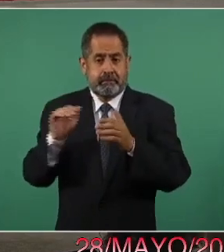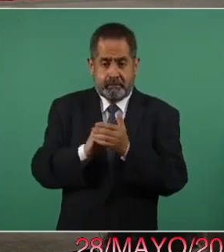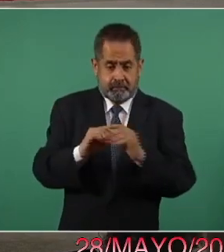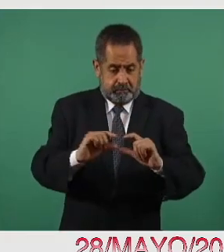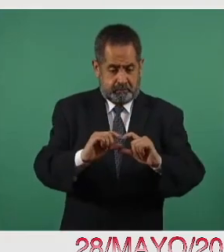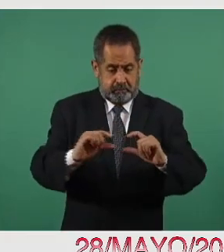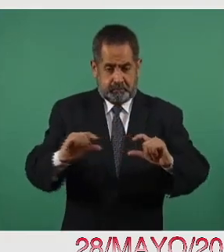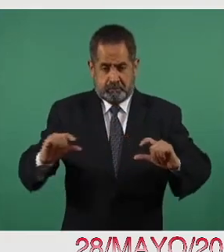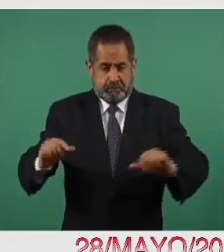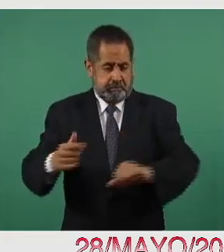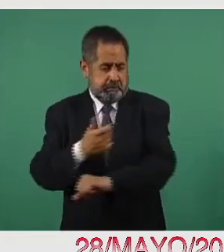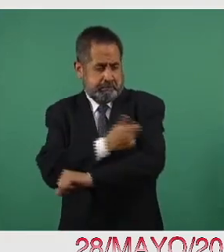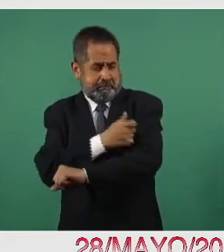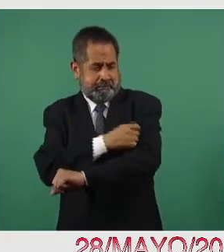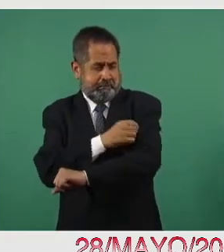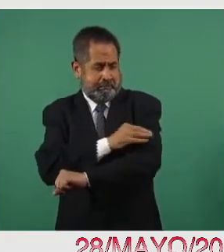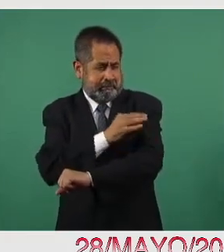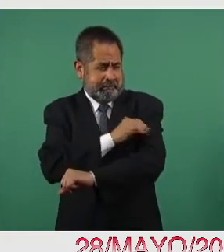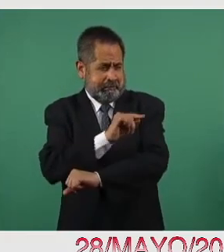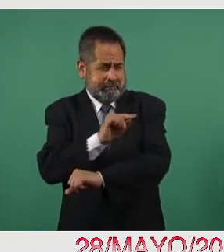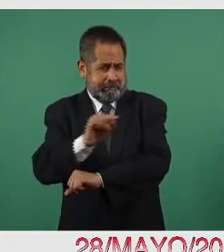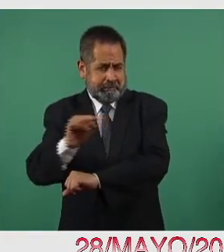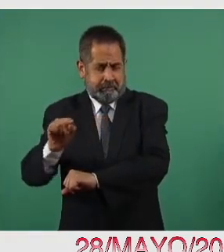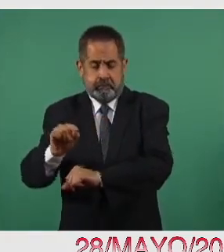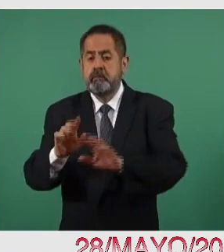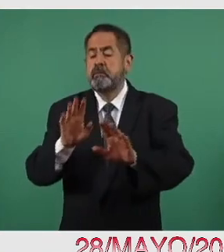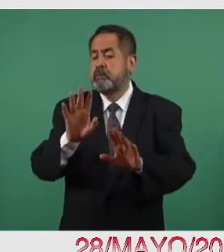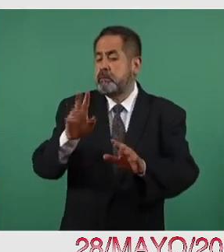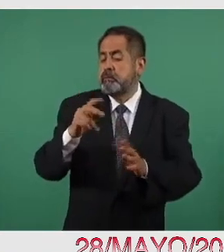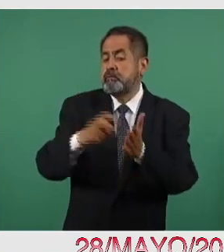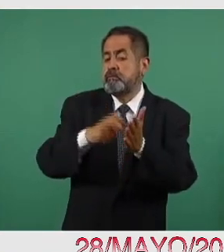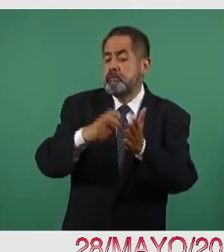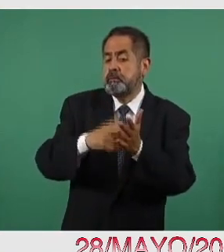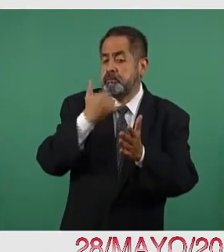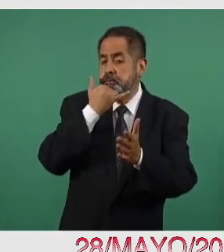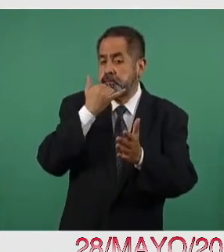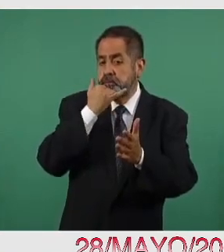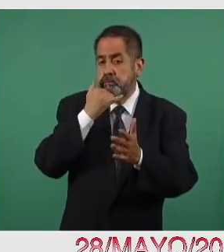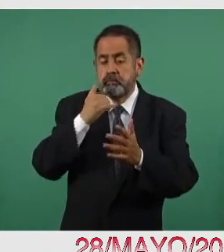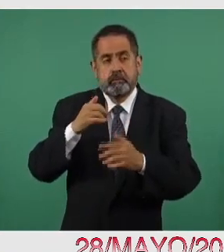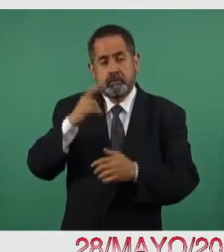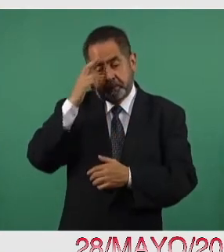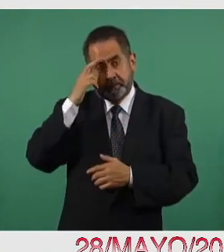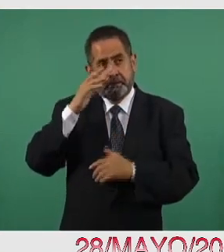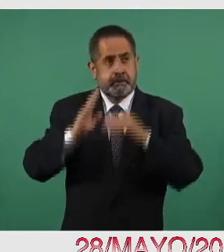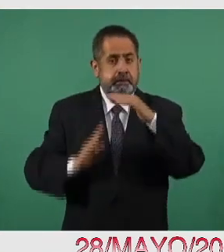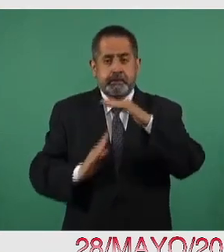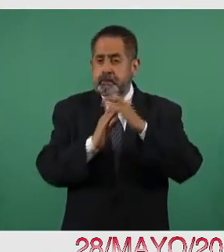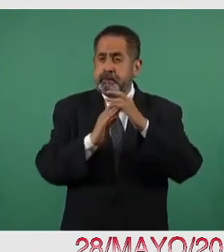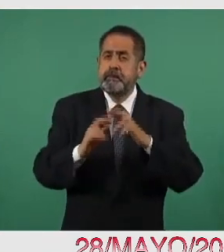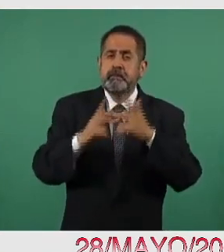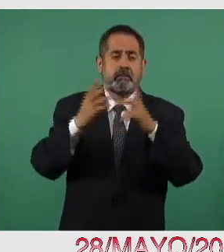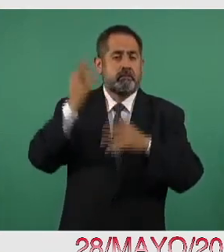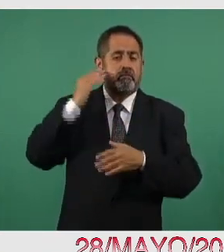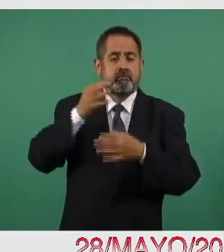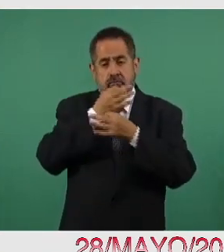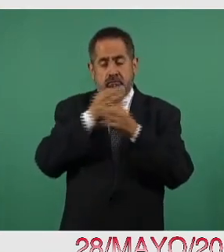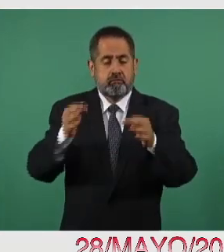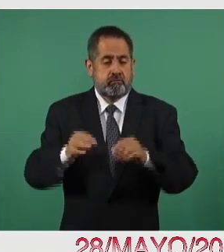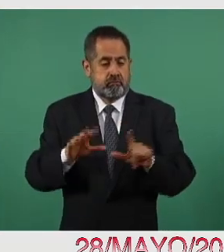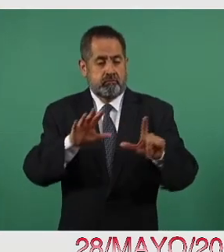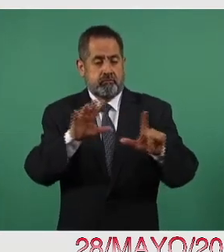queremos hacer una corrección de la cifra récord a la que llegamos. Habíamos anunciado